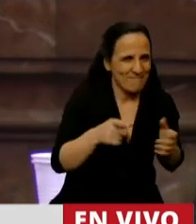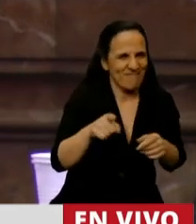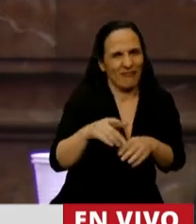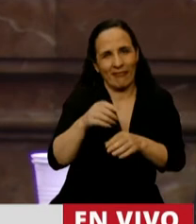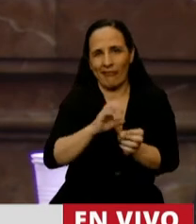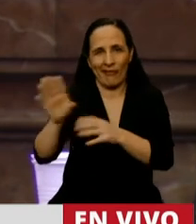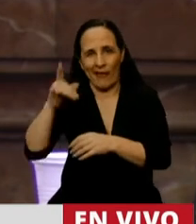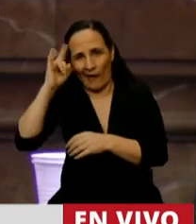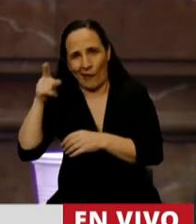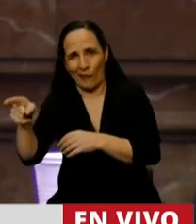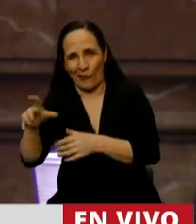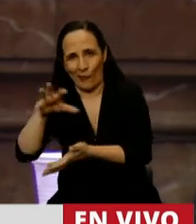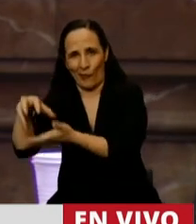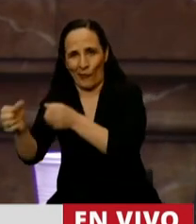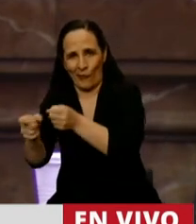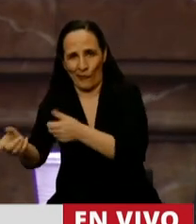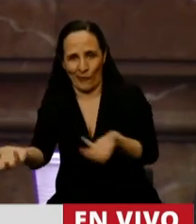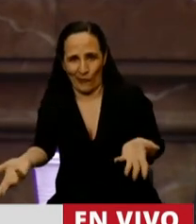en este contexto?